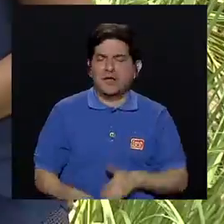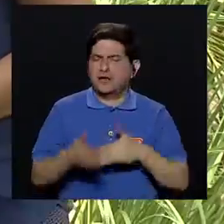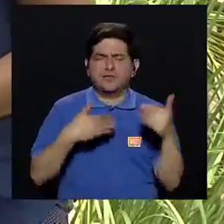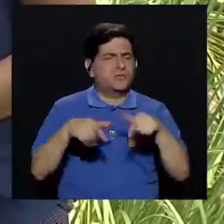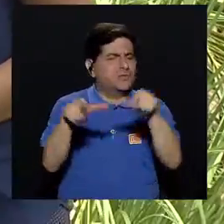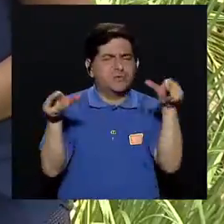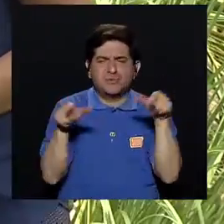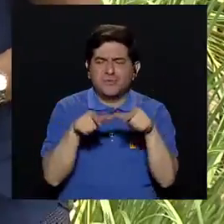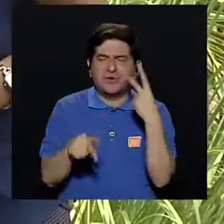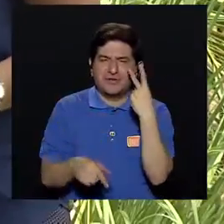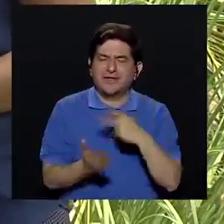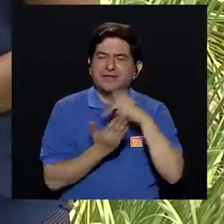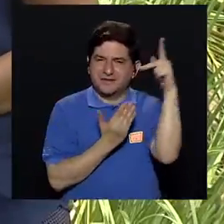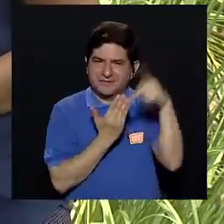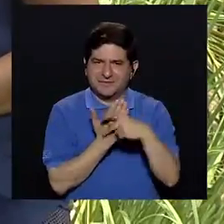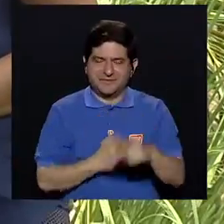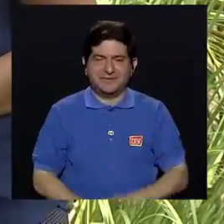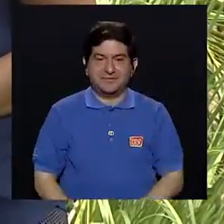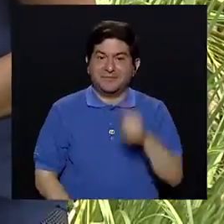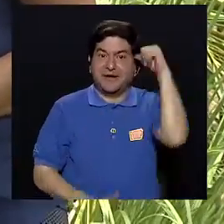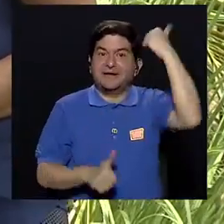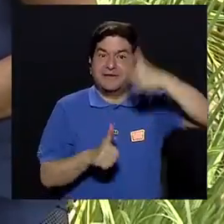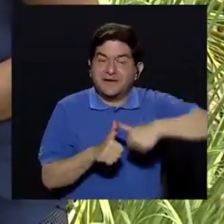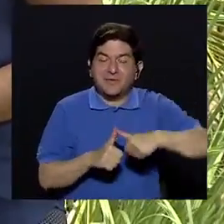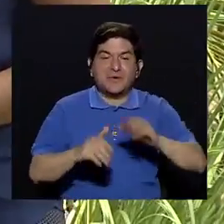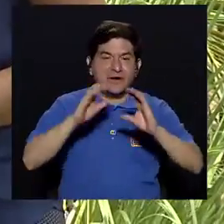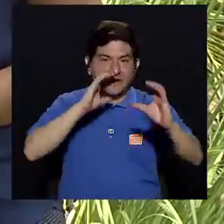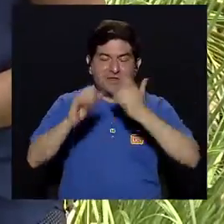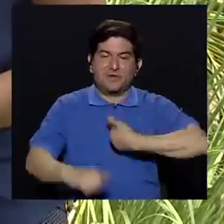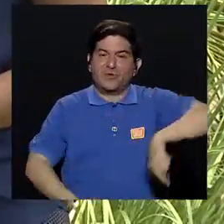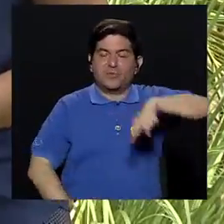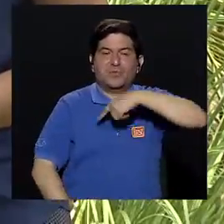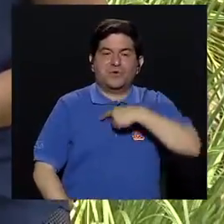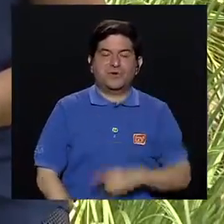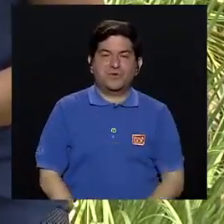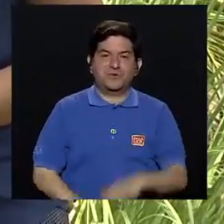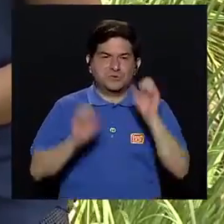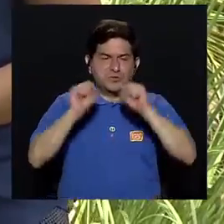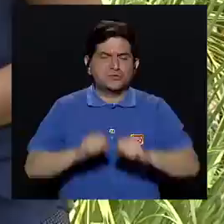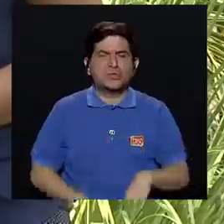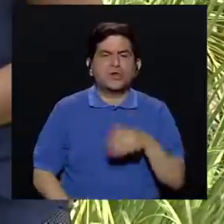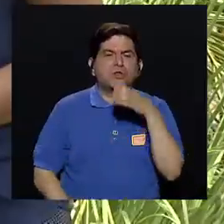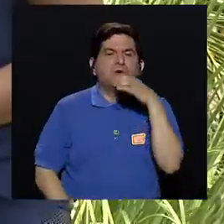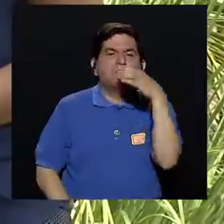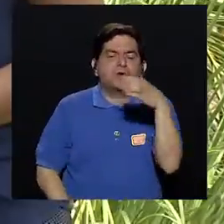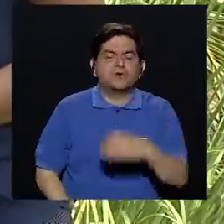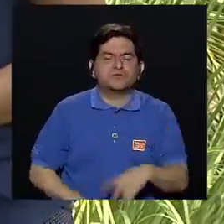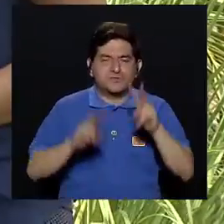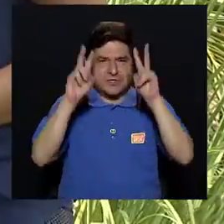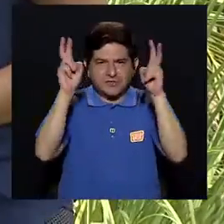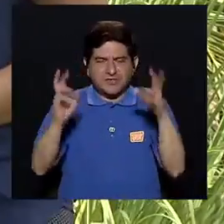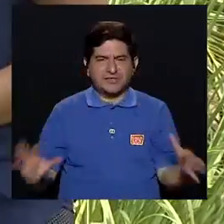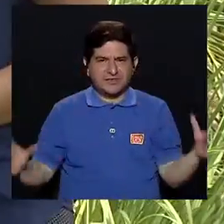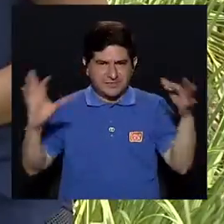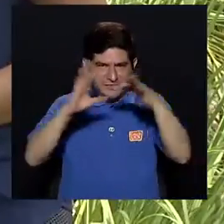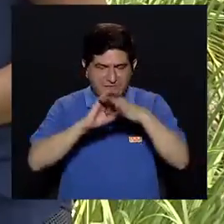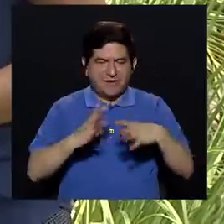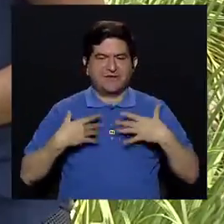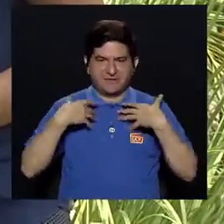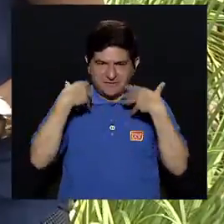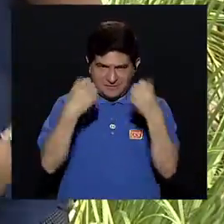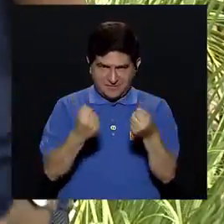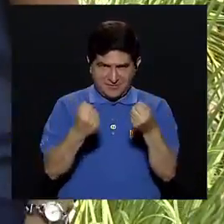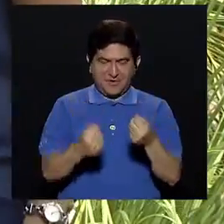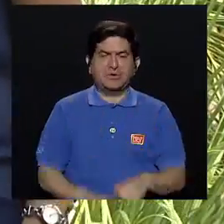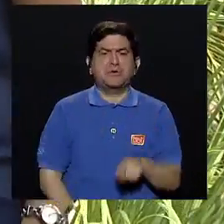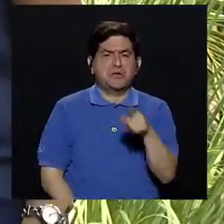gran utilidad para usted donde quiera que nos esté observando en este momento y recuerden que pueden comunicarse con nosotros para darnos sus sugerencias de temas